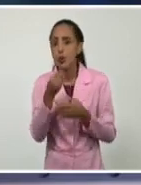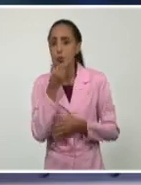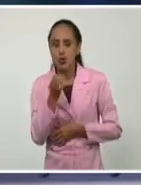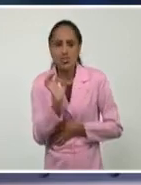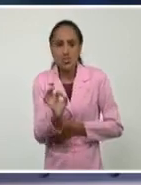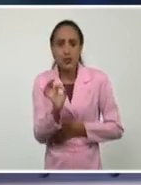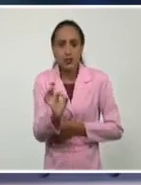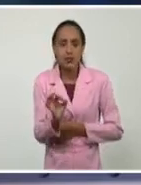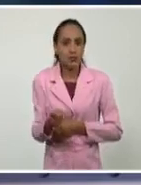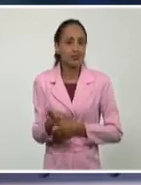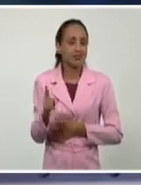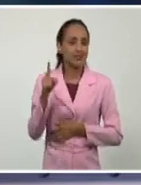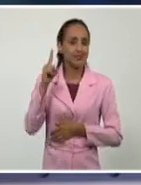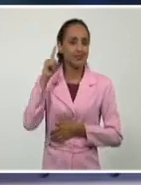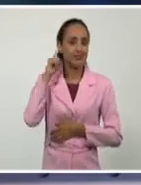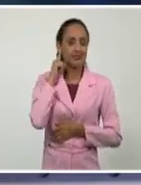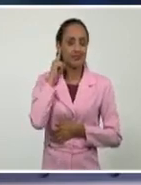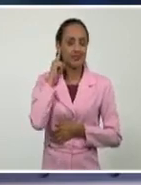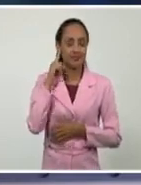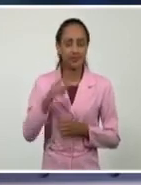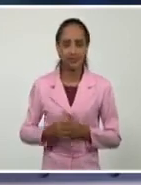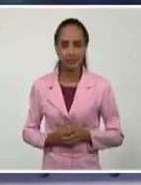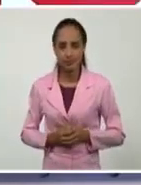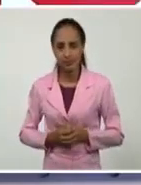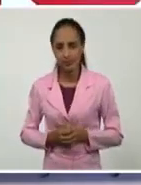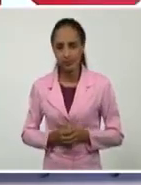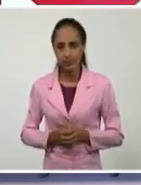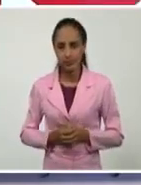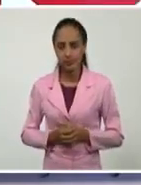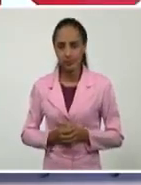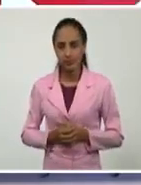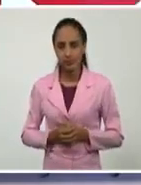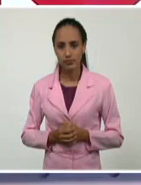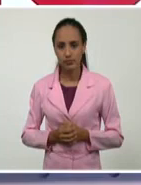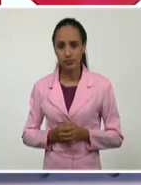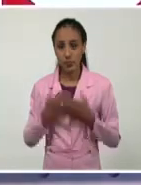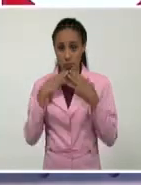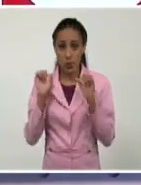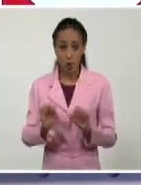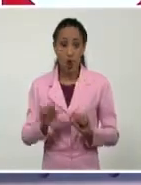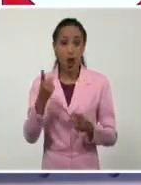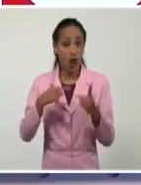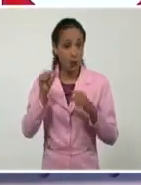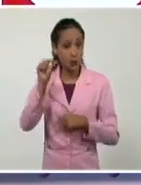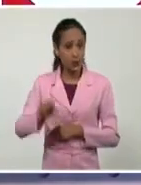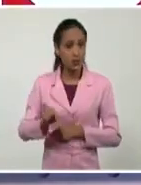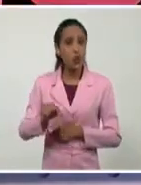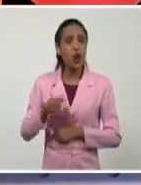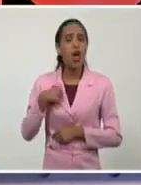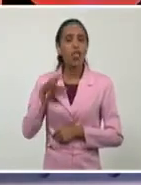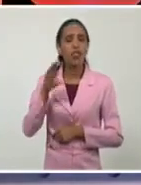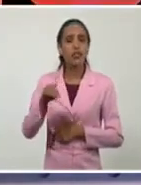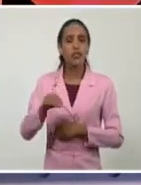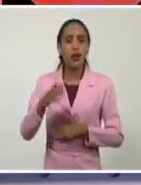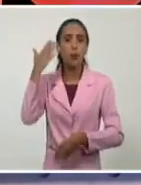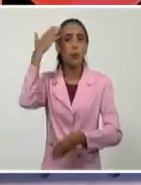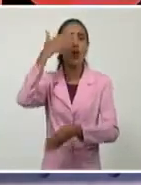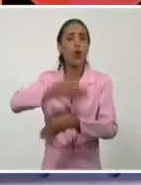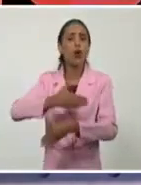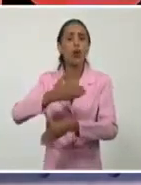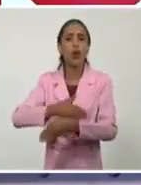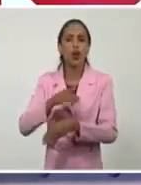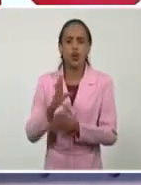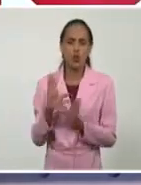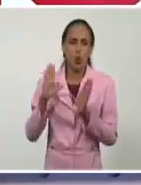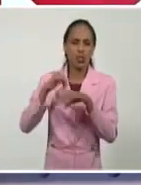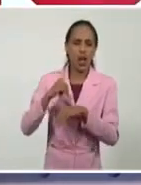siempre tener la posibilidad de oír. Lo peor es que todavía hay quienes se aferran a la consigna de que el bloqueo no